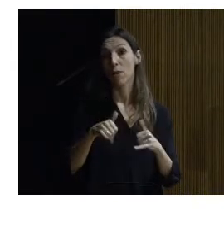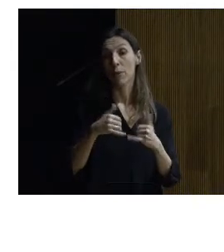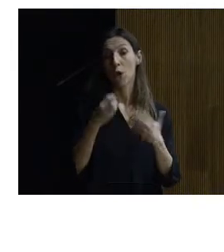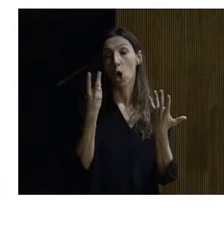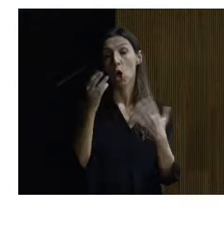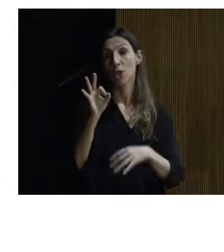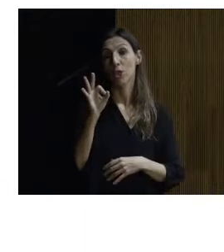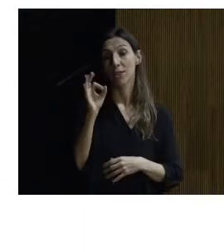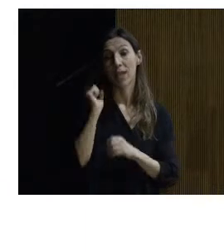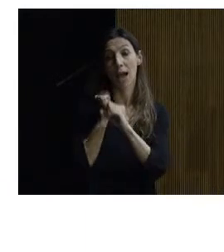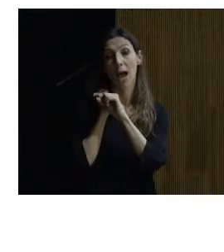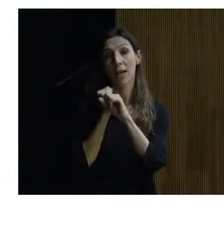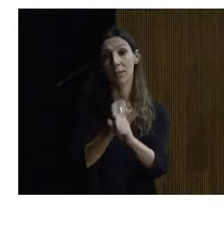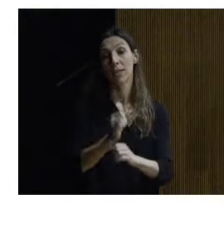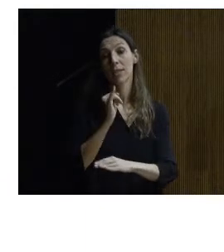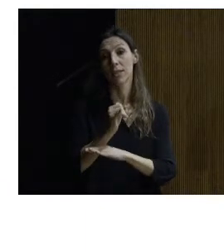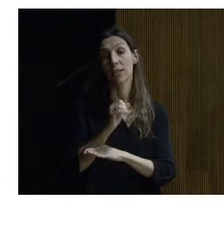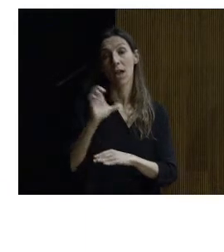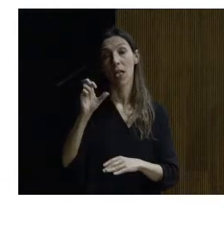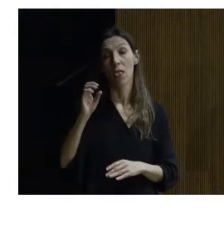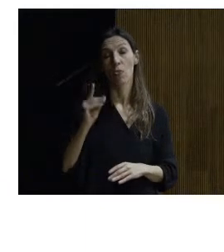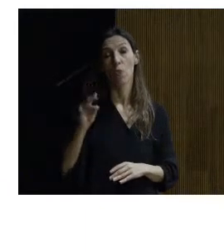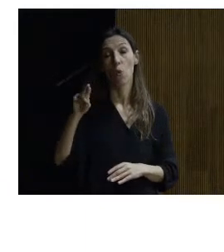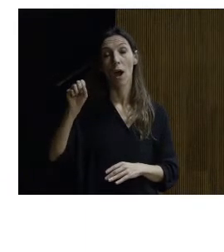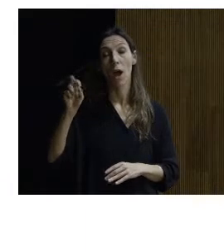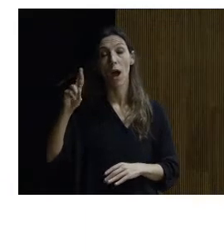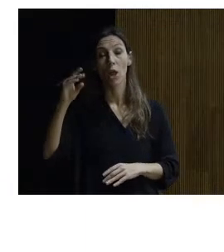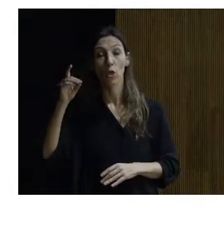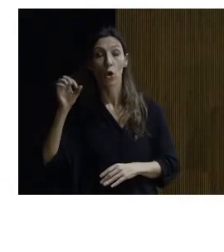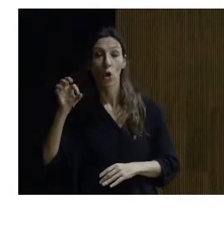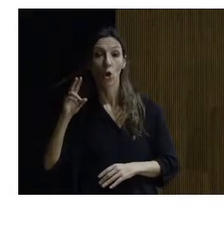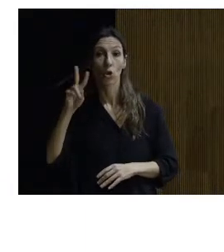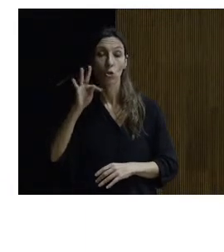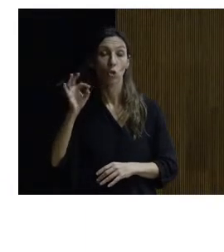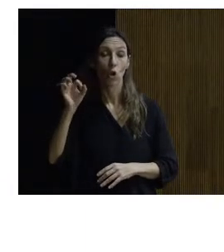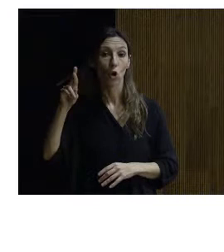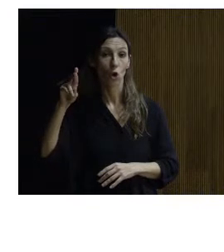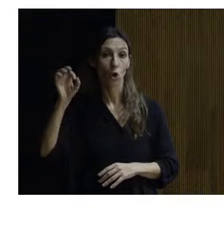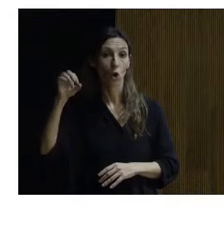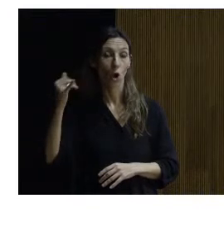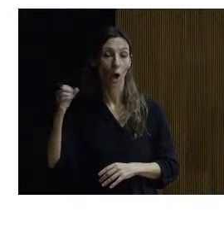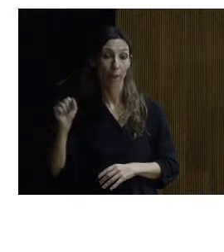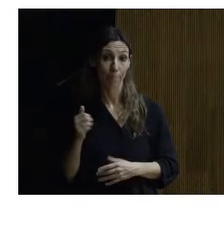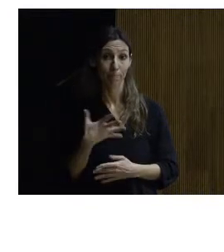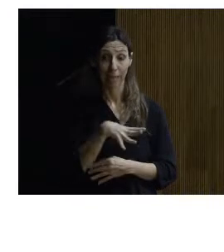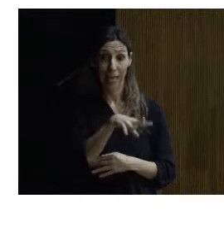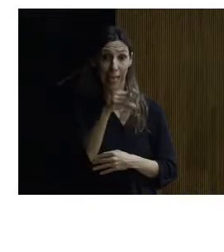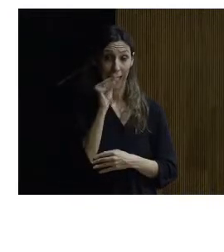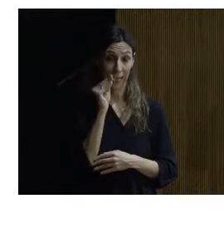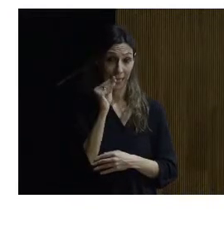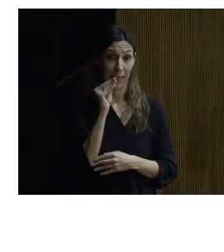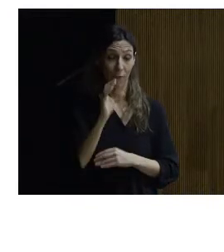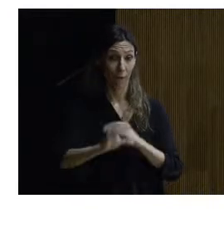aniversario del Instituto Eduardo Torroja por bueno del Instituto se acercan al CEAPAT y entienden que bueno que fruto de esta